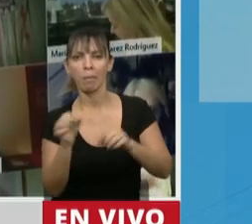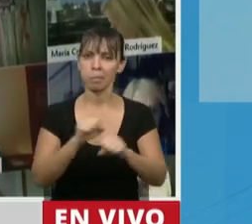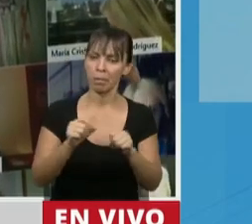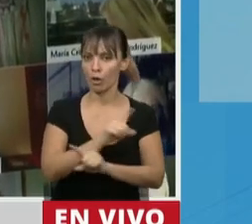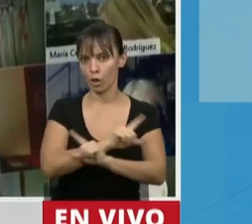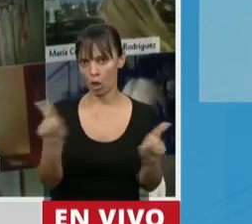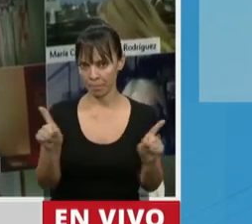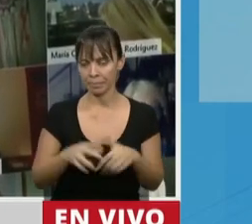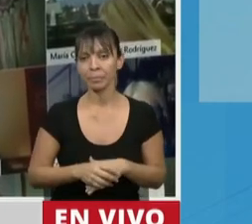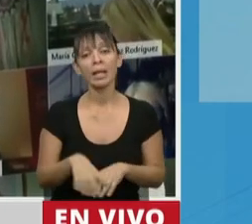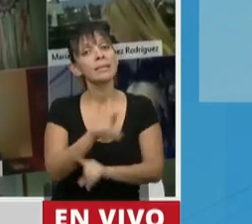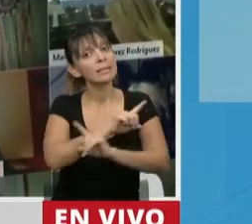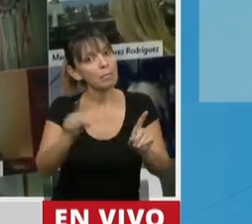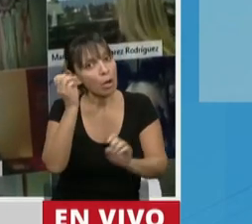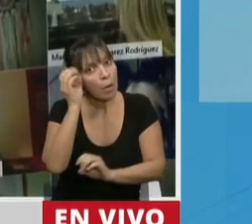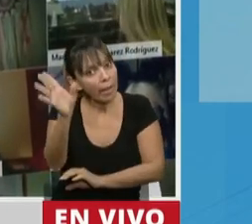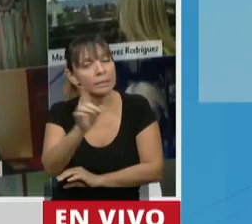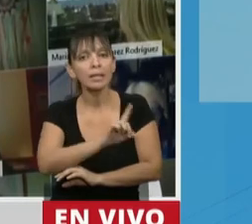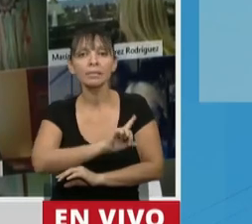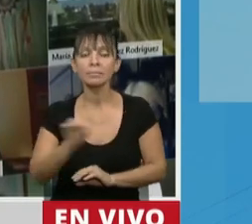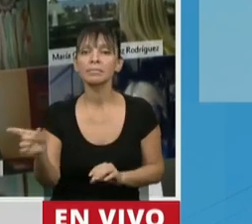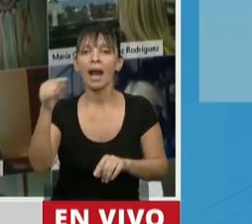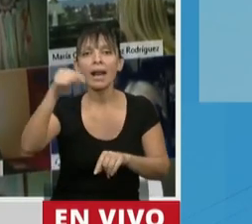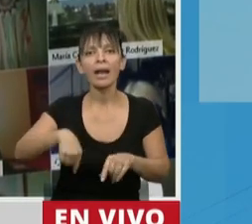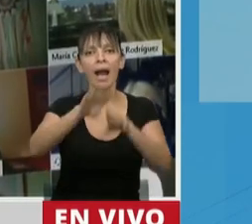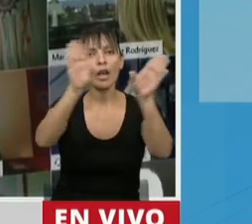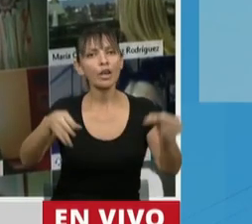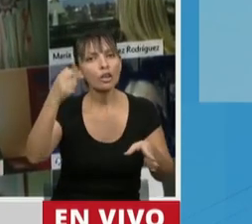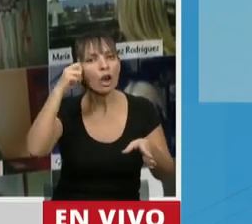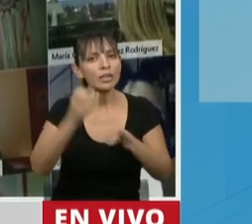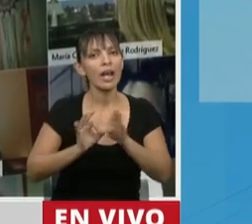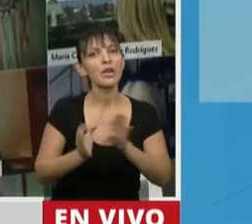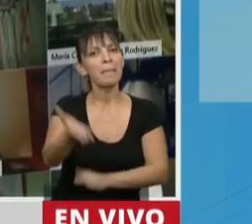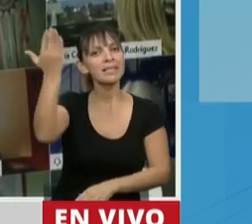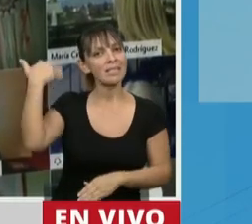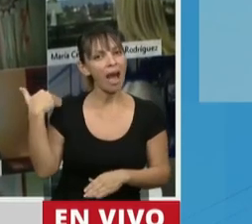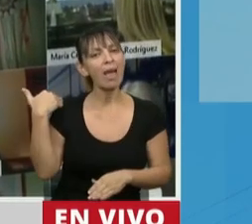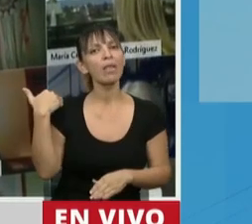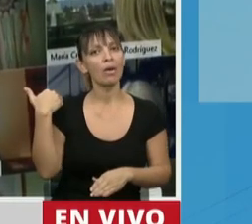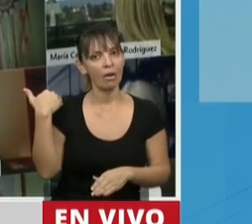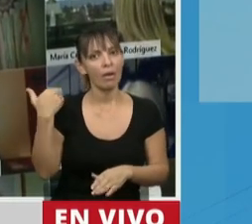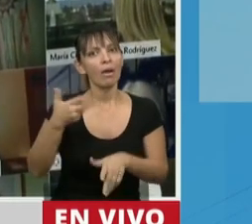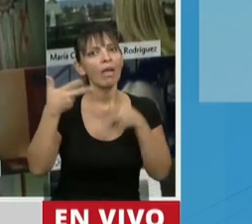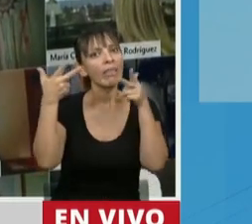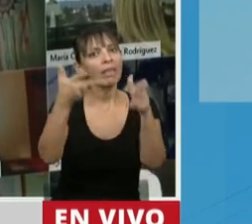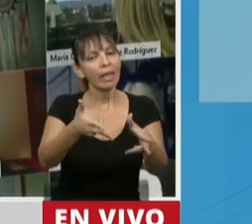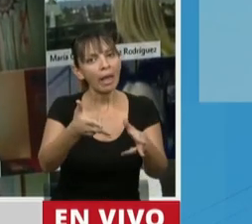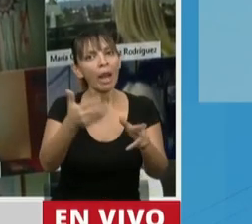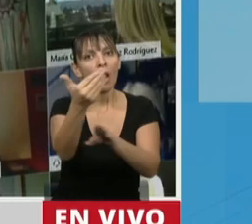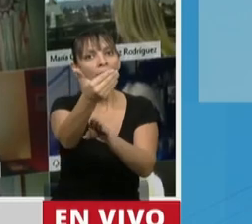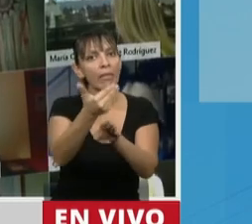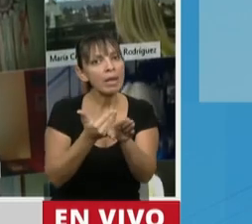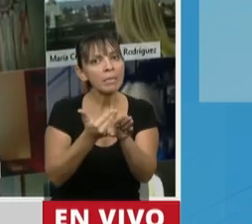Como también no nos podemos olvidar que acá en este Congreso, el año pasado, se permitió una disminución